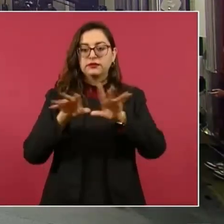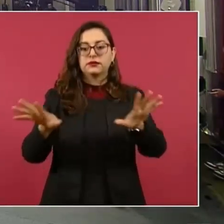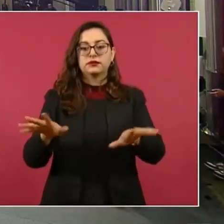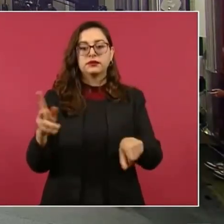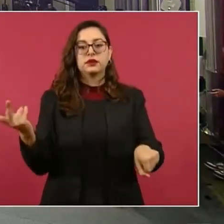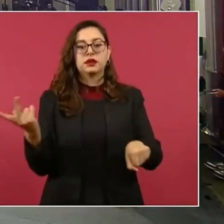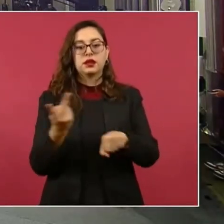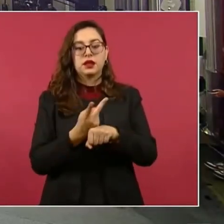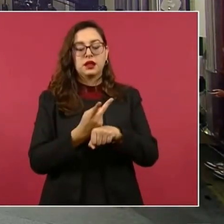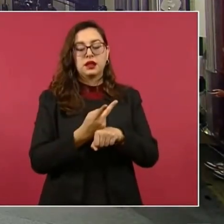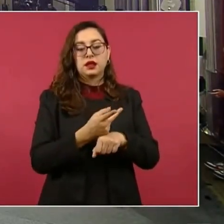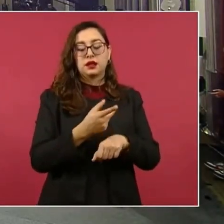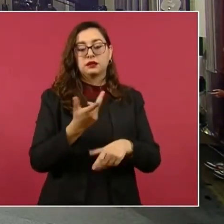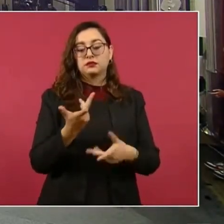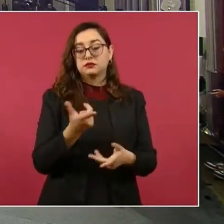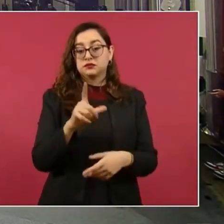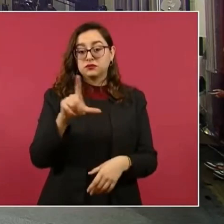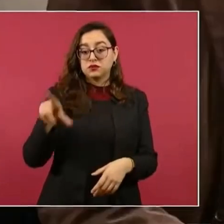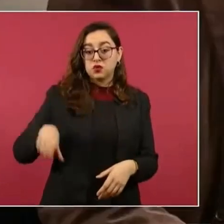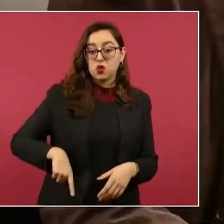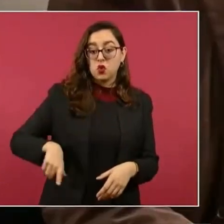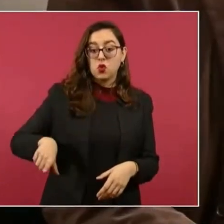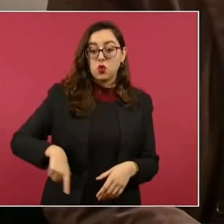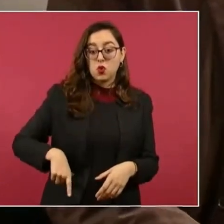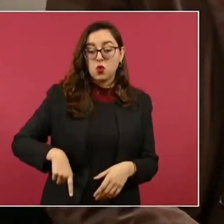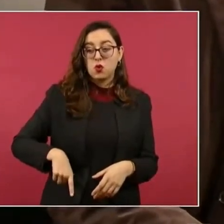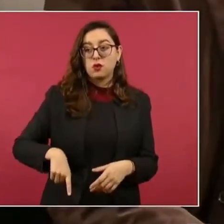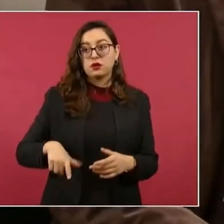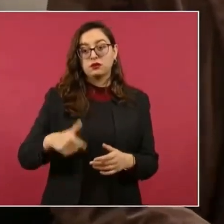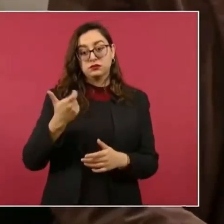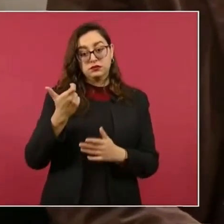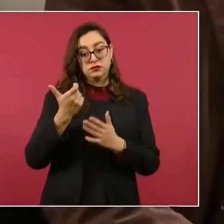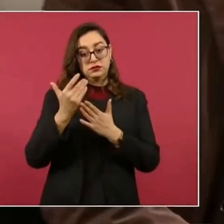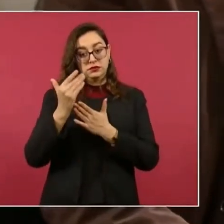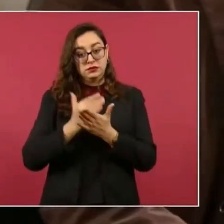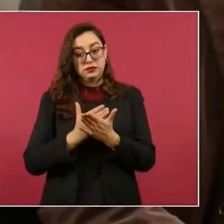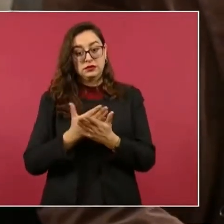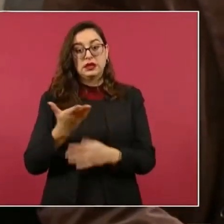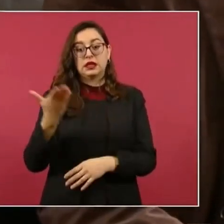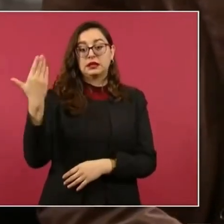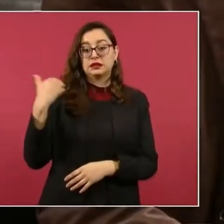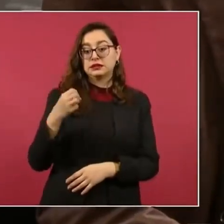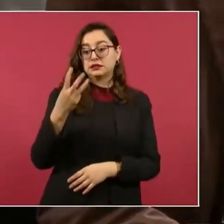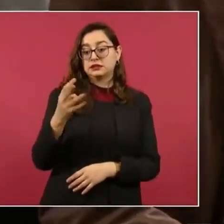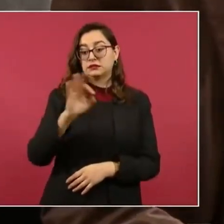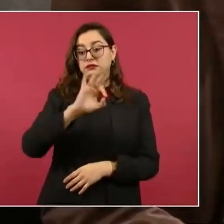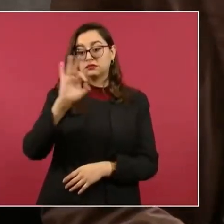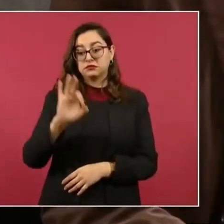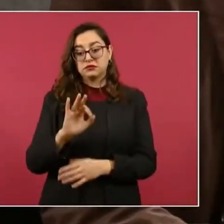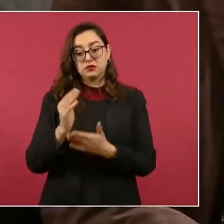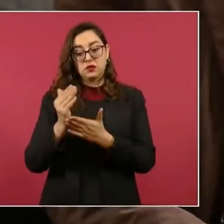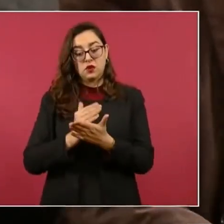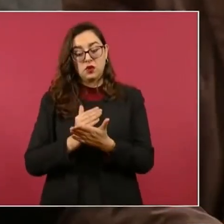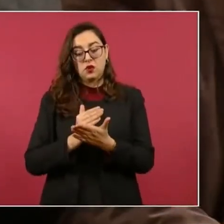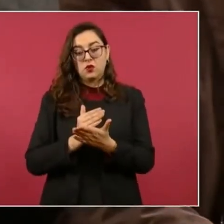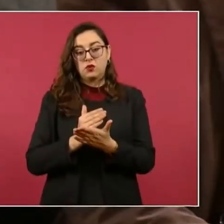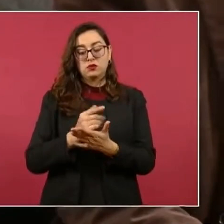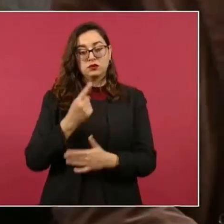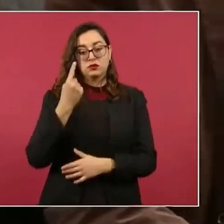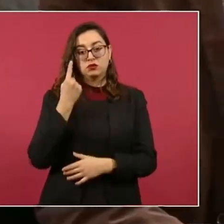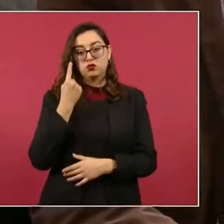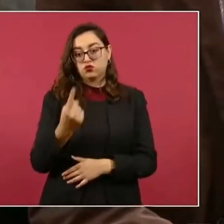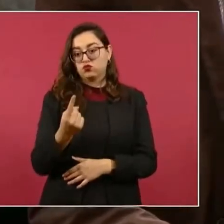públicos en este rubro, que pasó de 3 por ciento al 0,1 por ciento, lo cual significa una disminución bastante